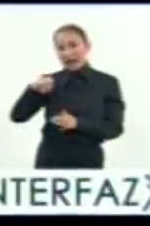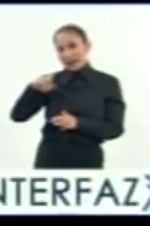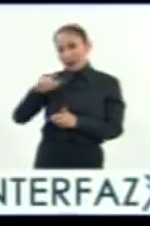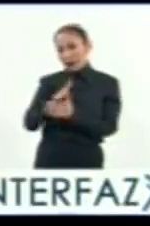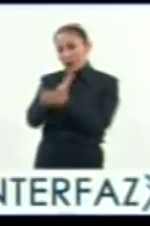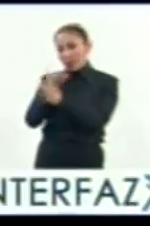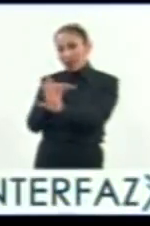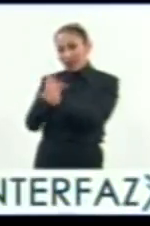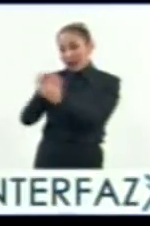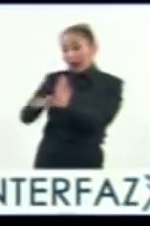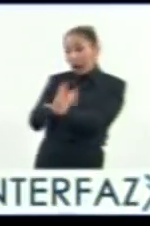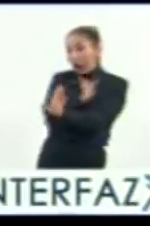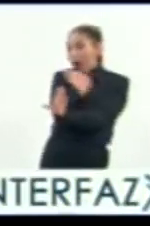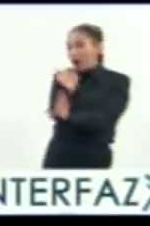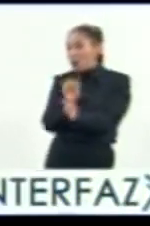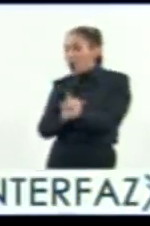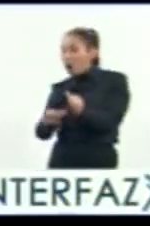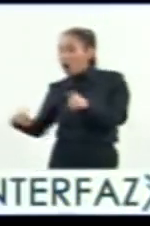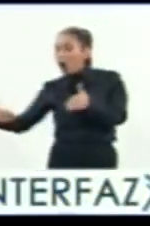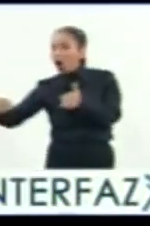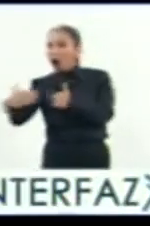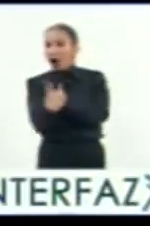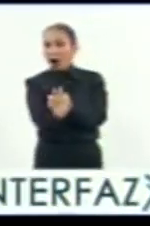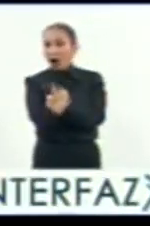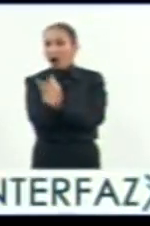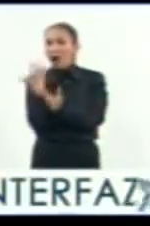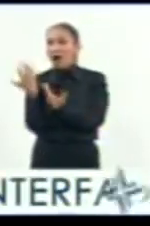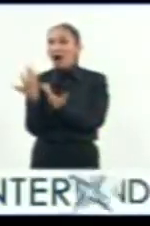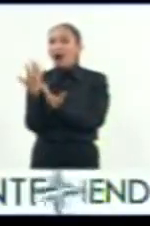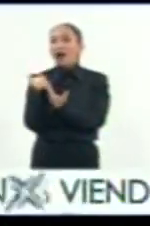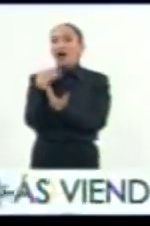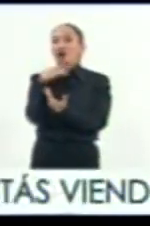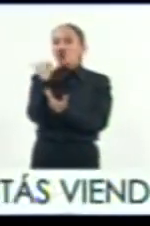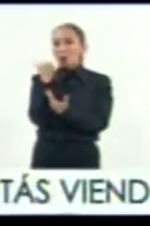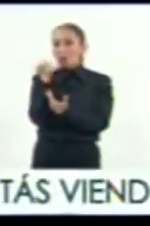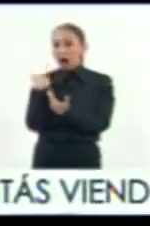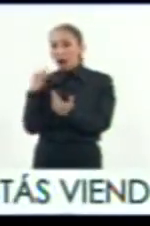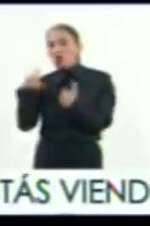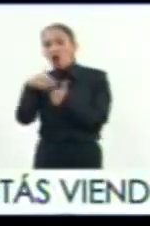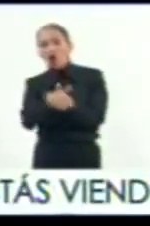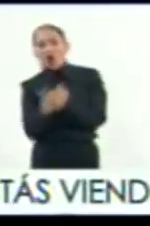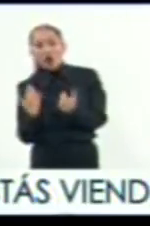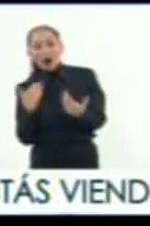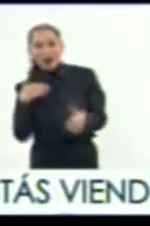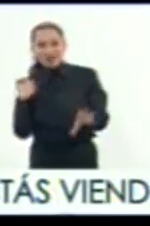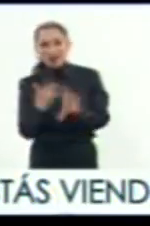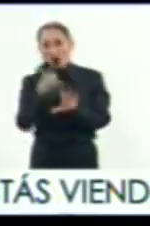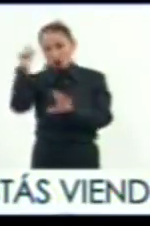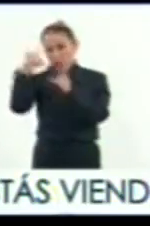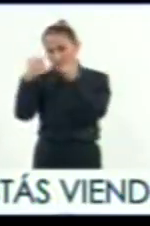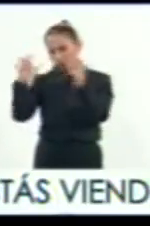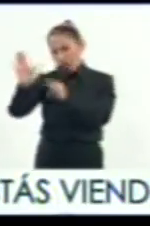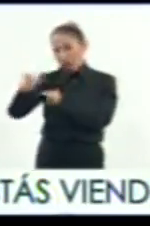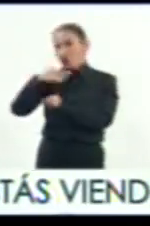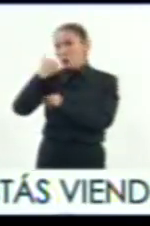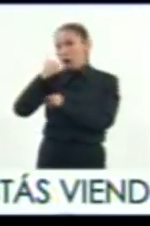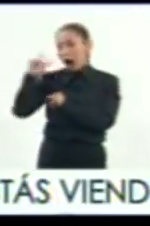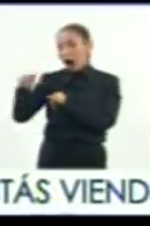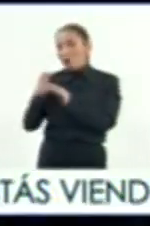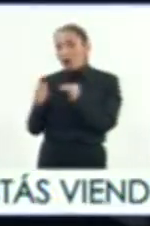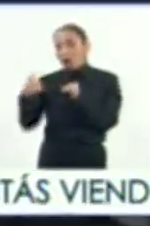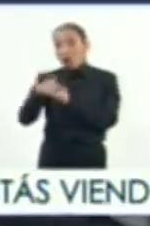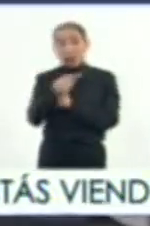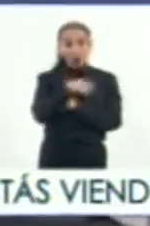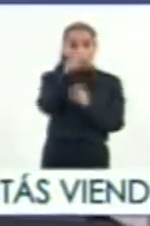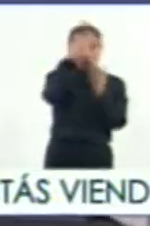atacar la retaguardia romana con elefantes entrando por los Alpes, ¿no? Y parece